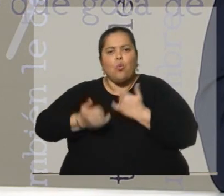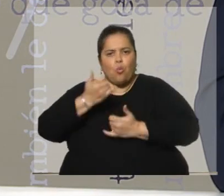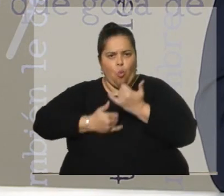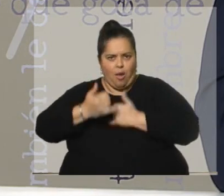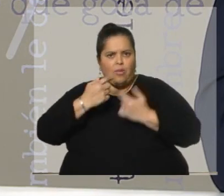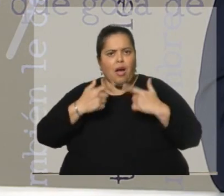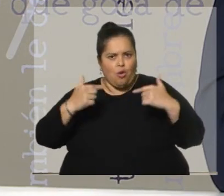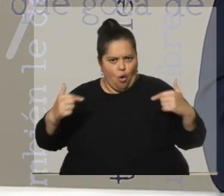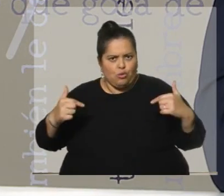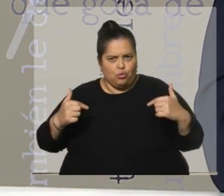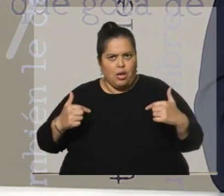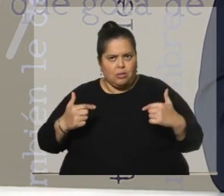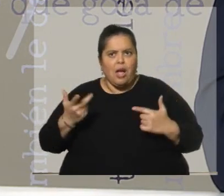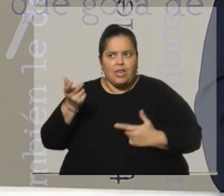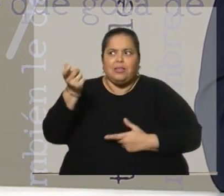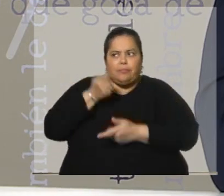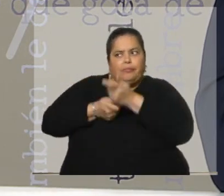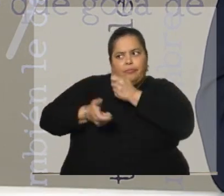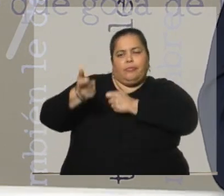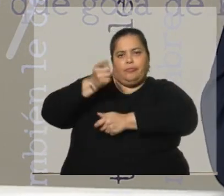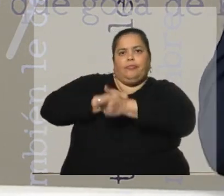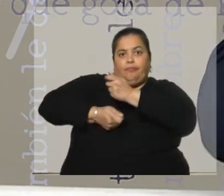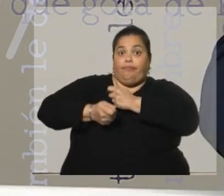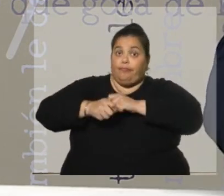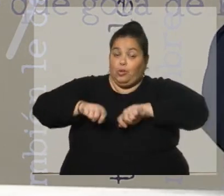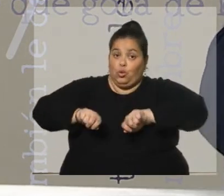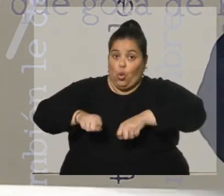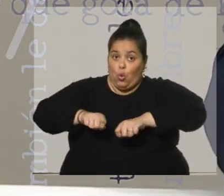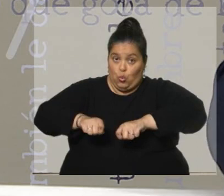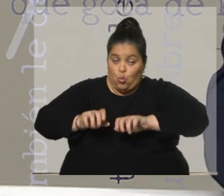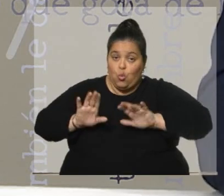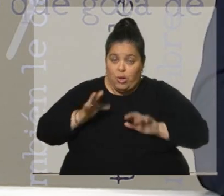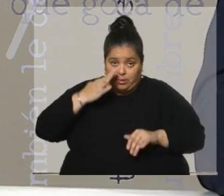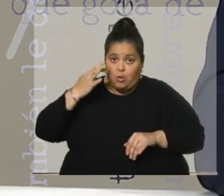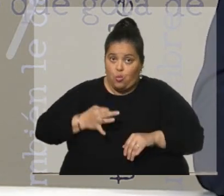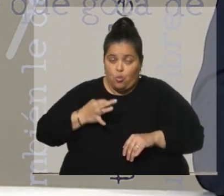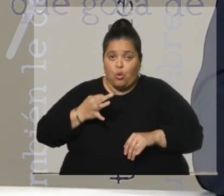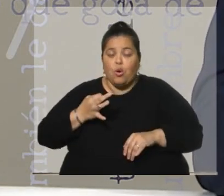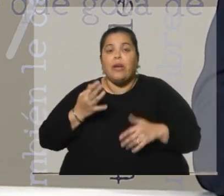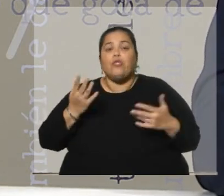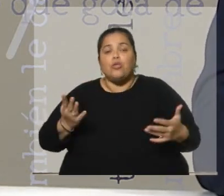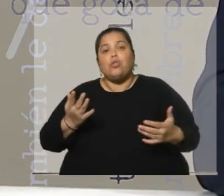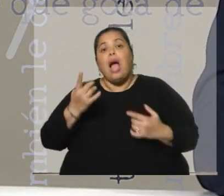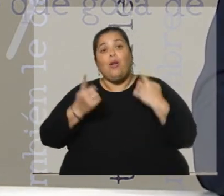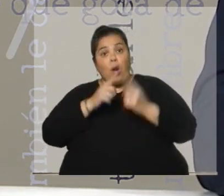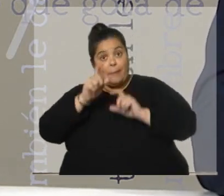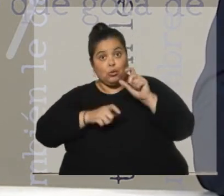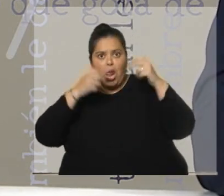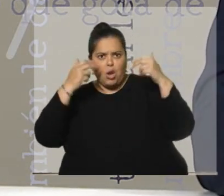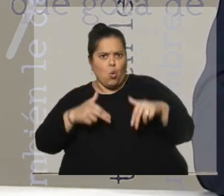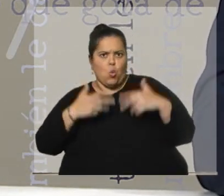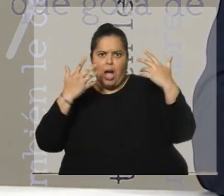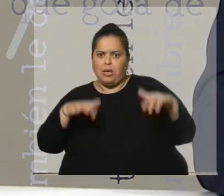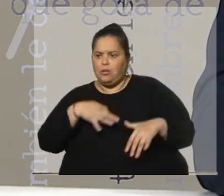a veces atero y atero y atero son tremendas. Pasaron por cosas muy difíciles. Hay gente que nunca quiso hablar, Sereñi, por